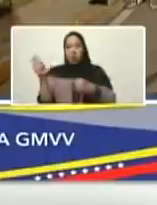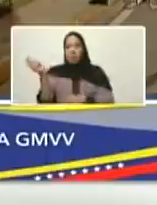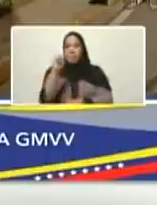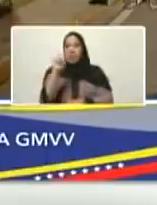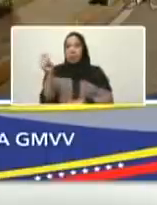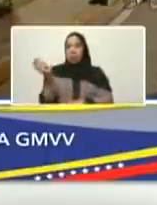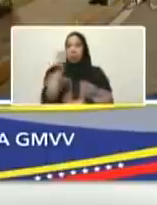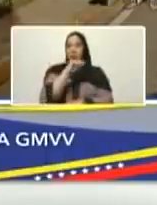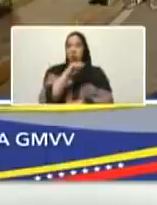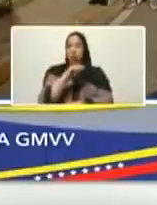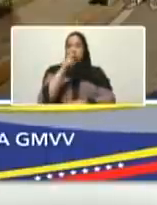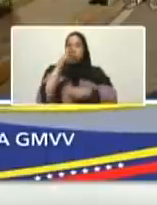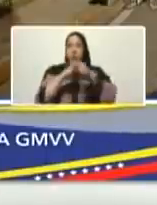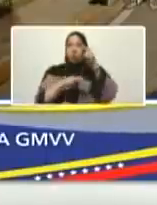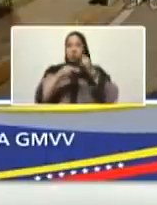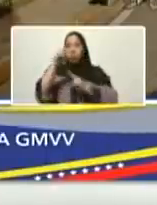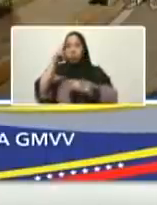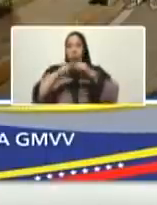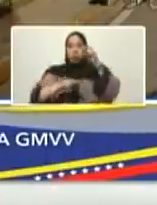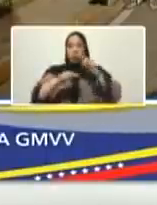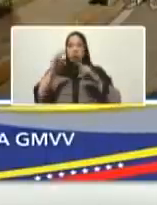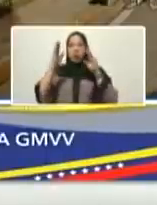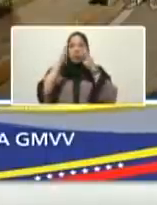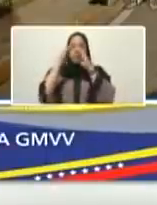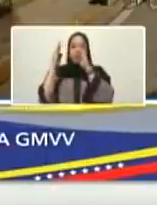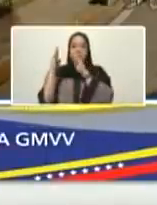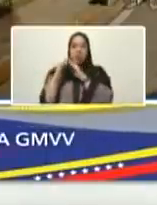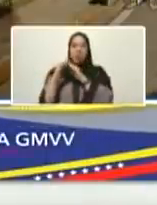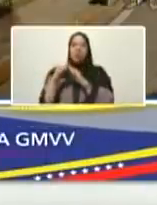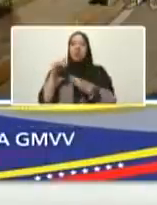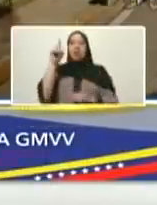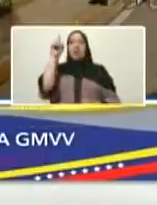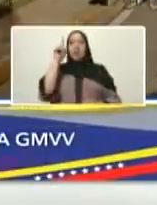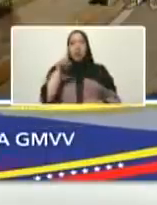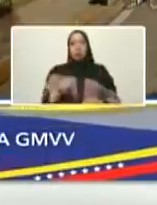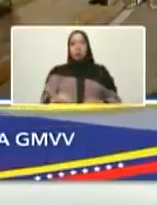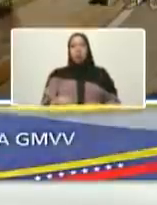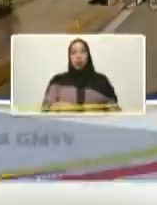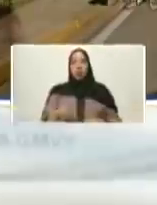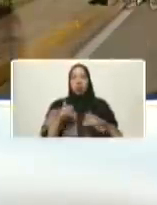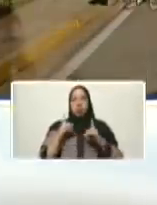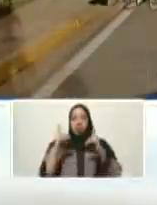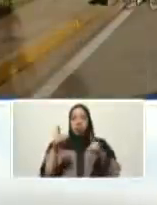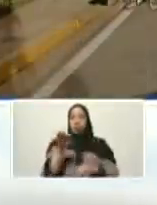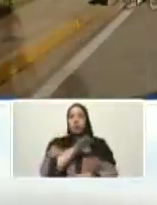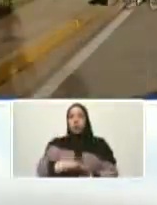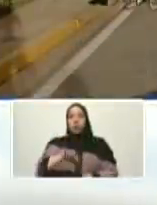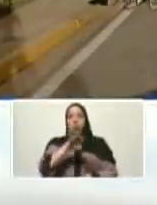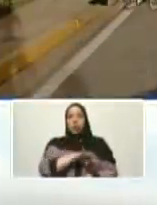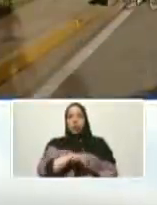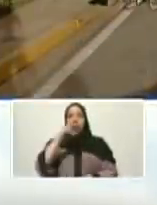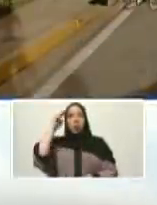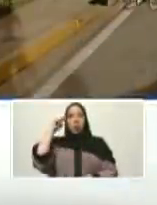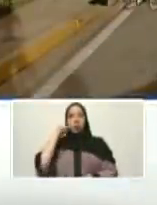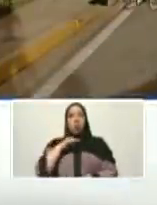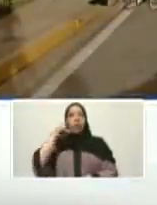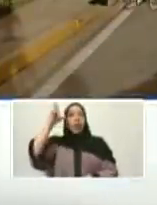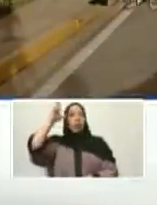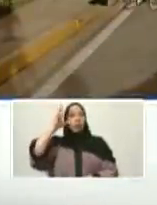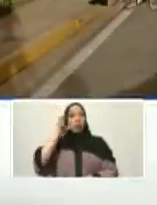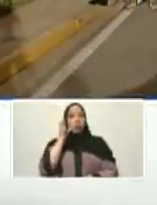construir vivienda y también ha demostrado el socialismo bolivariano escuchen